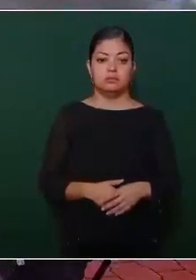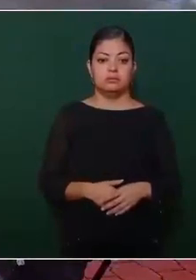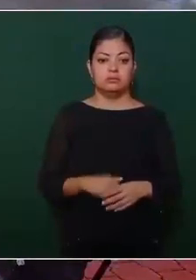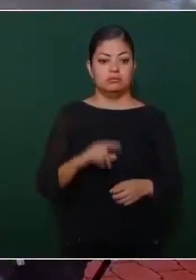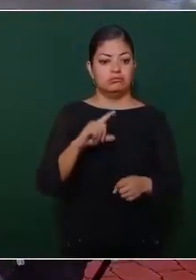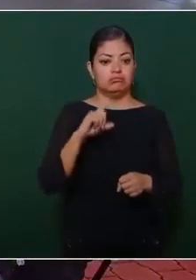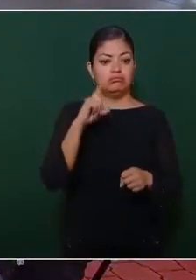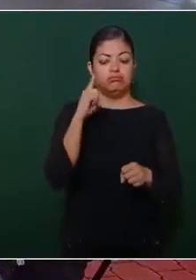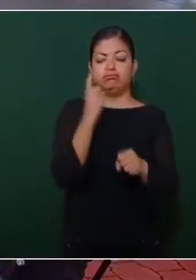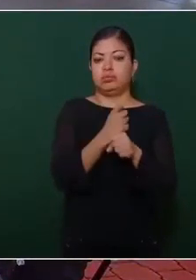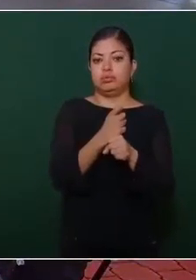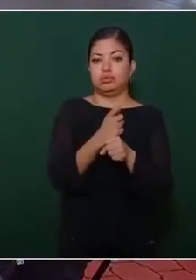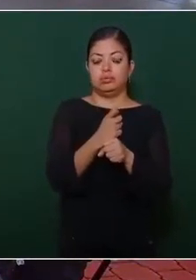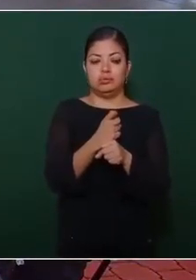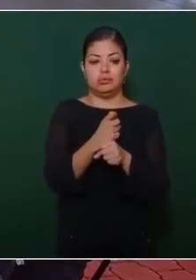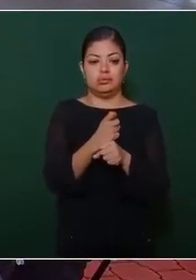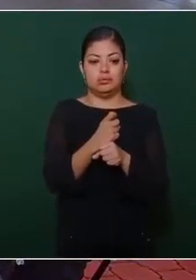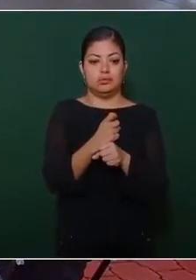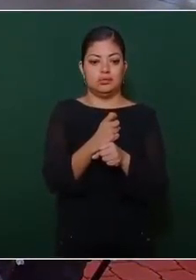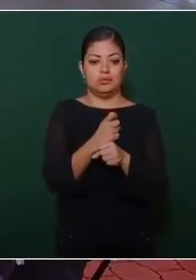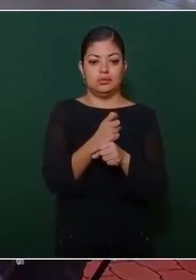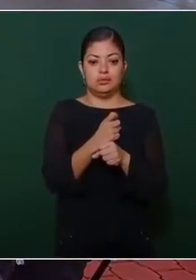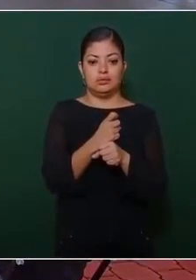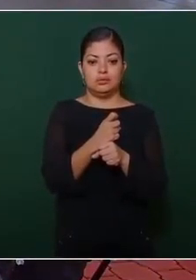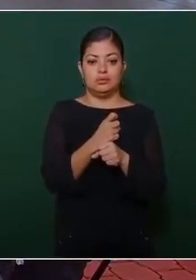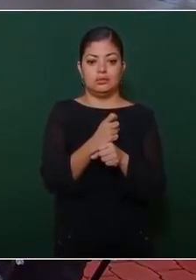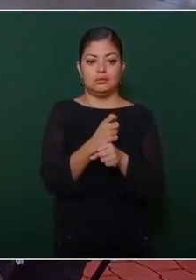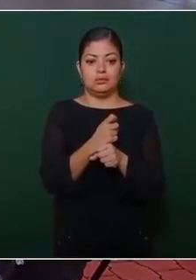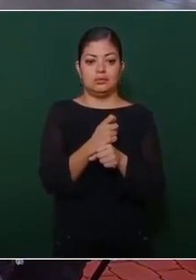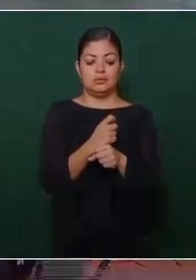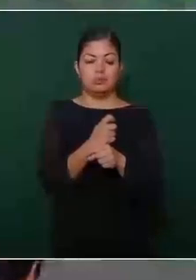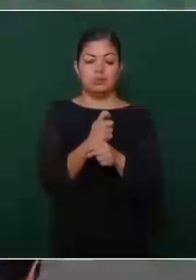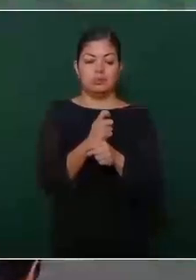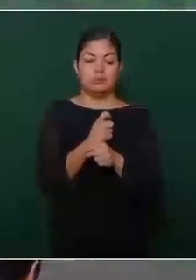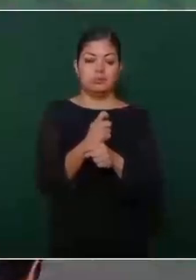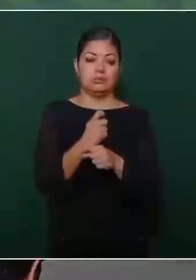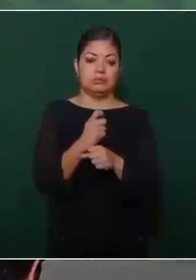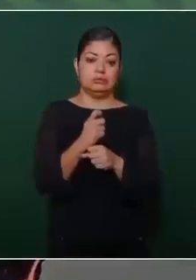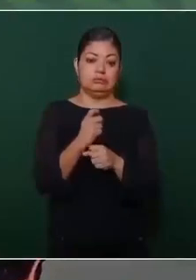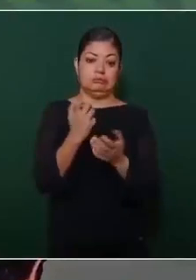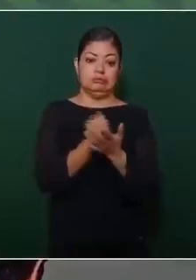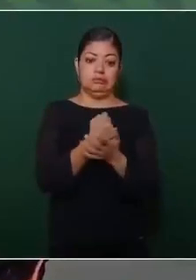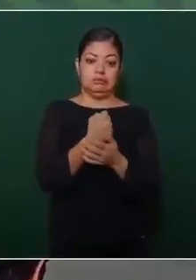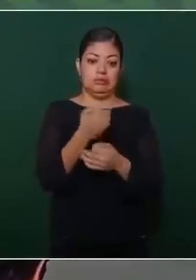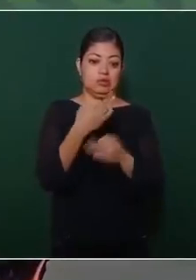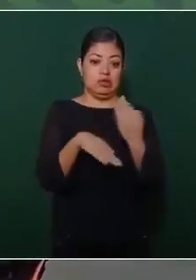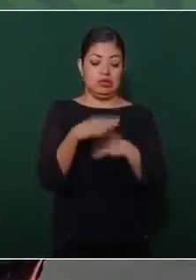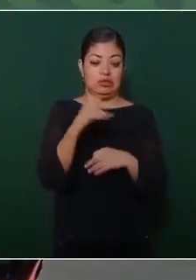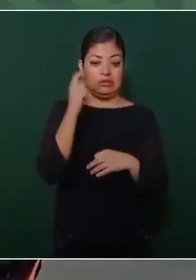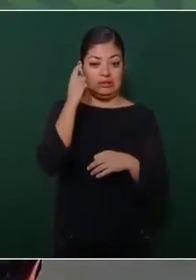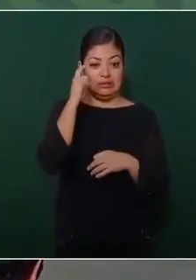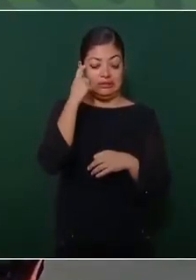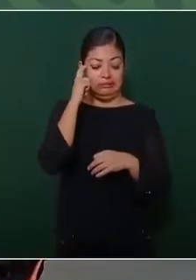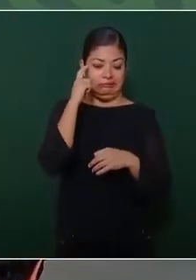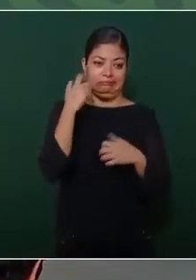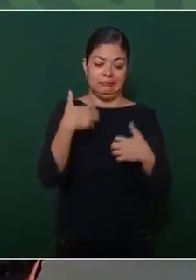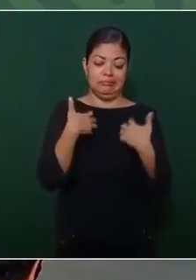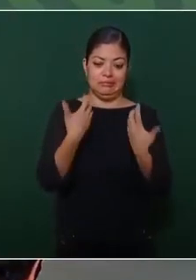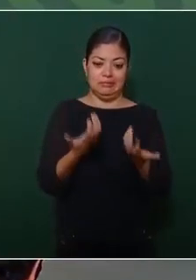Eso les molesta muchísimo. A los que